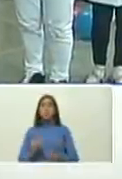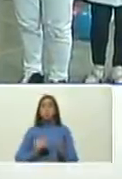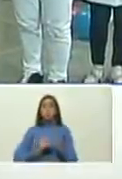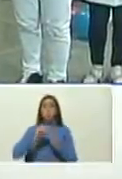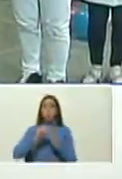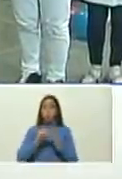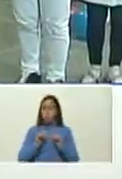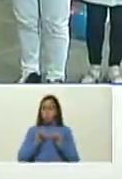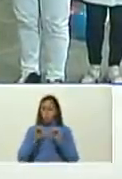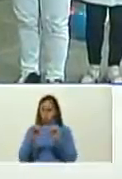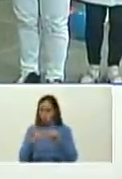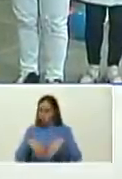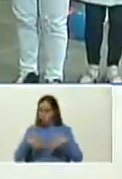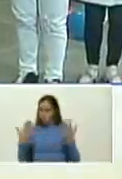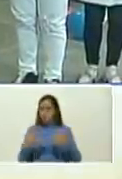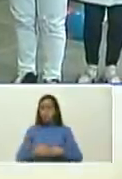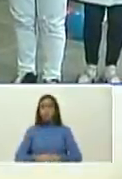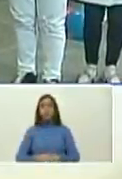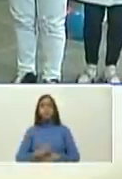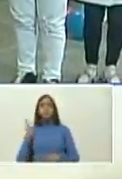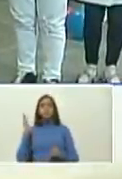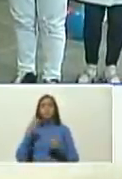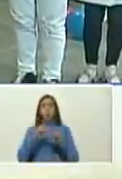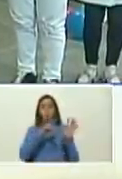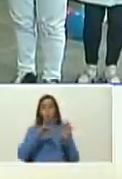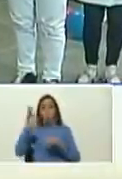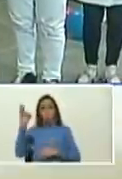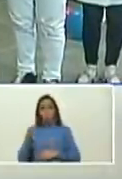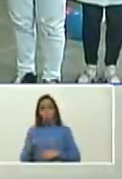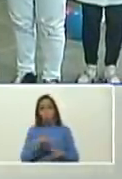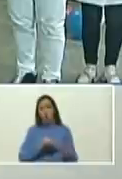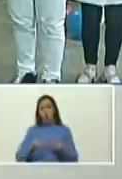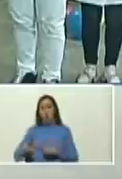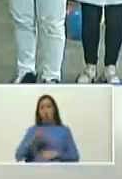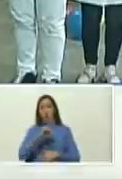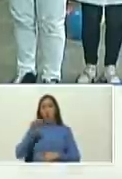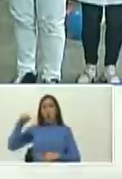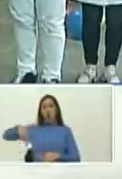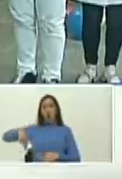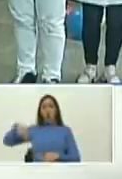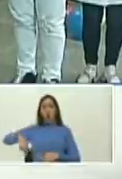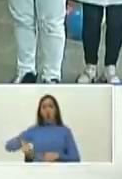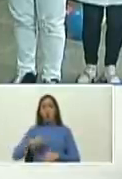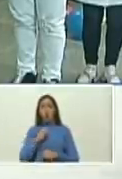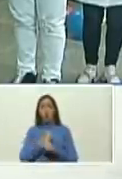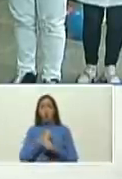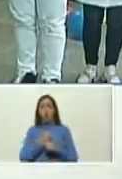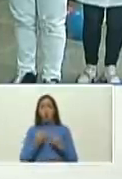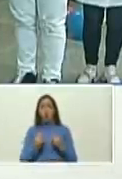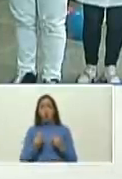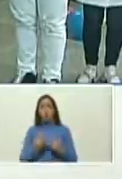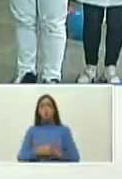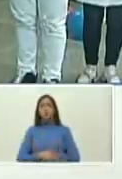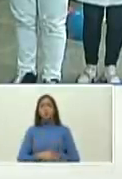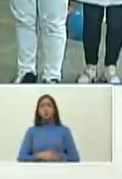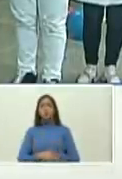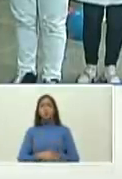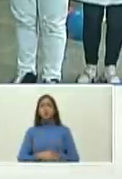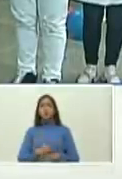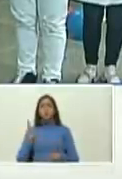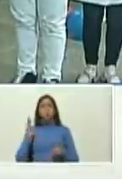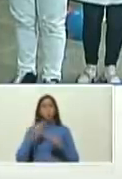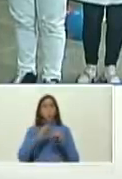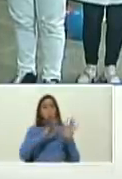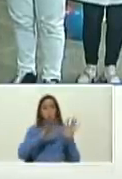ese ritmo estaríamos llegando ahí al 80% el 30 de noviembre pariendo y después tenemos que llegar al 90